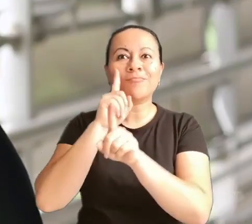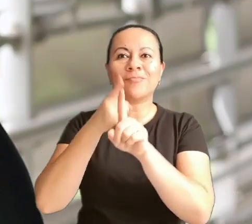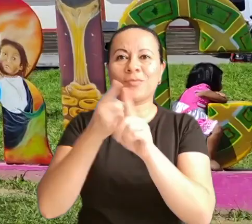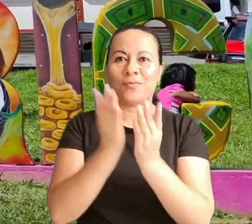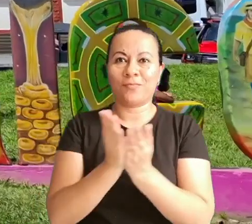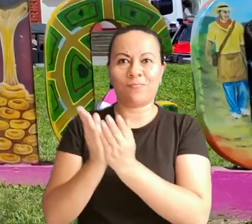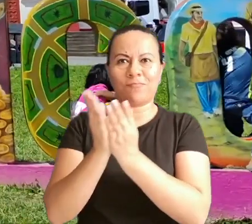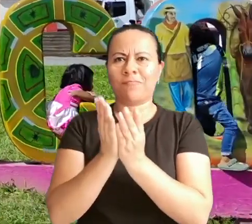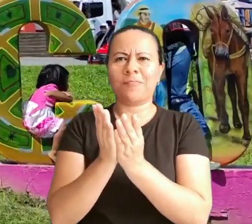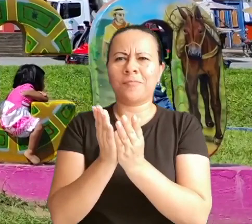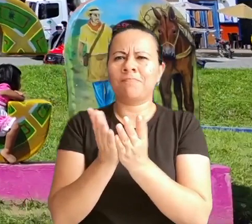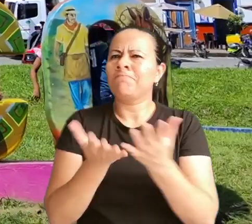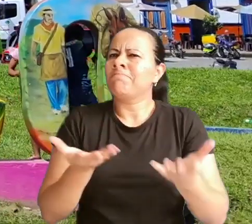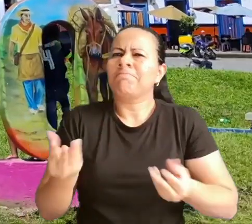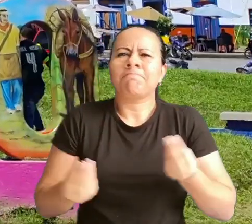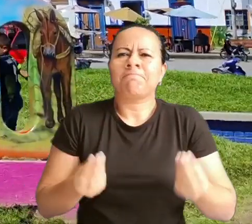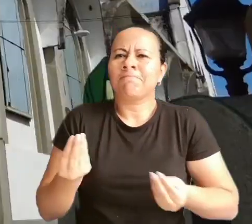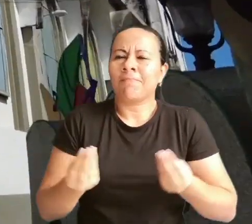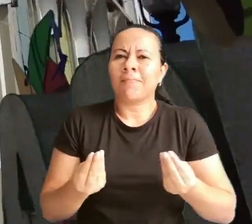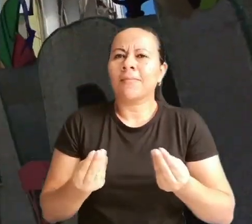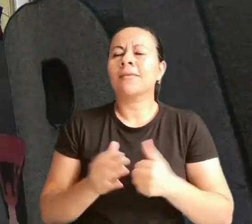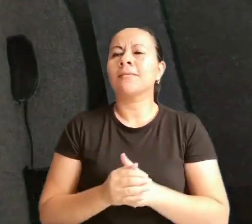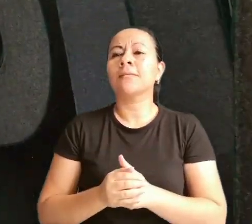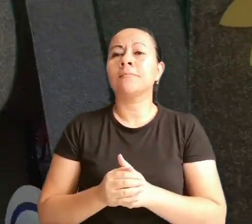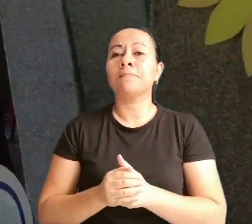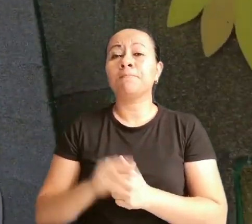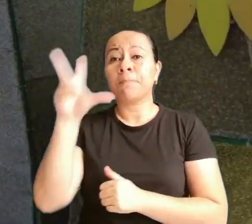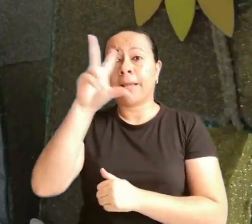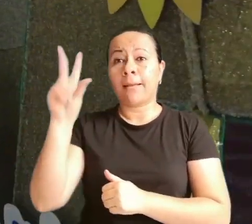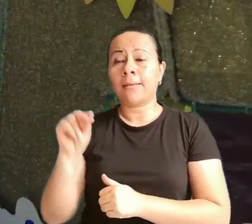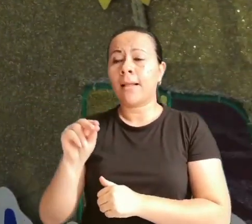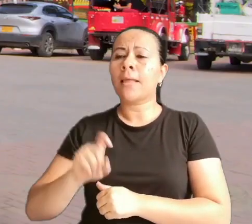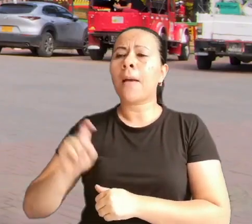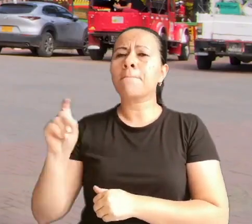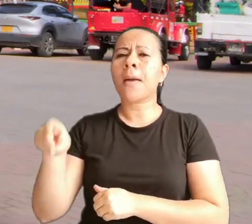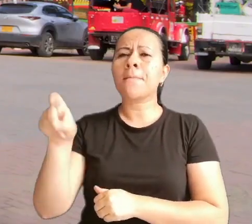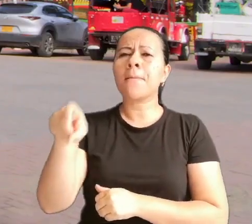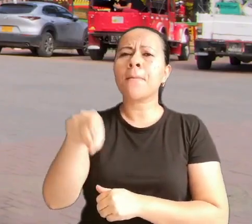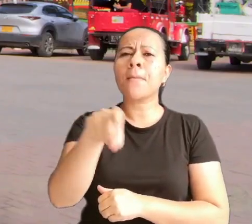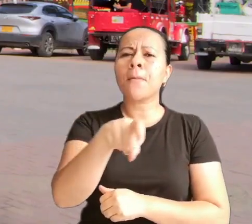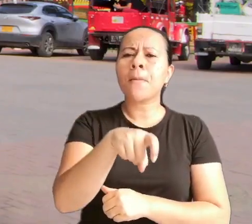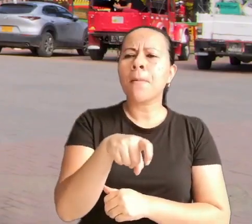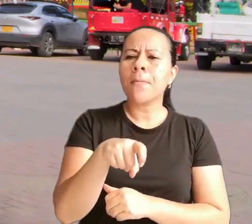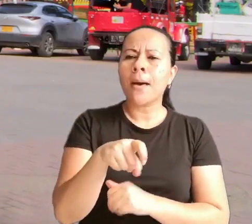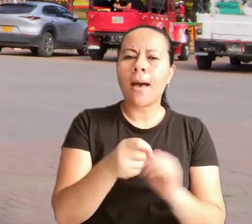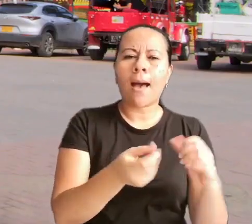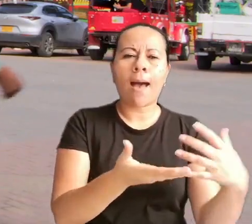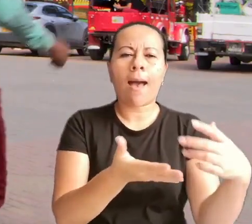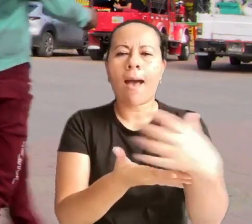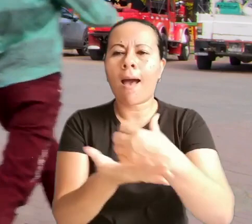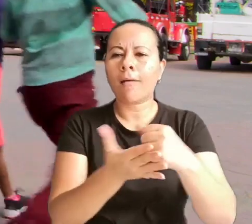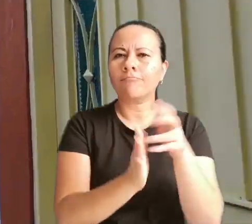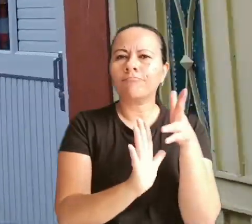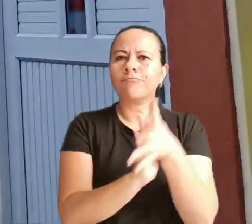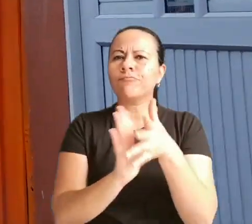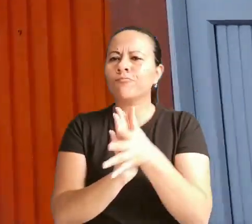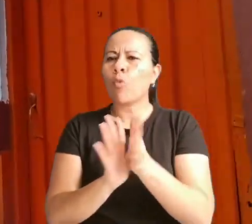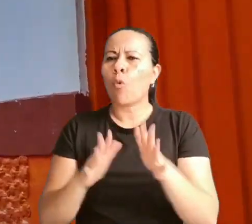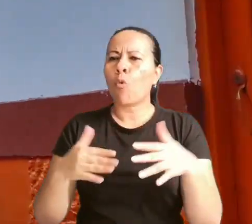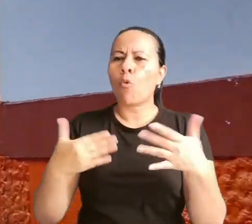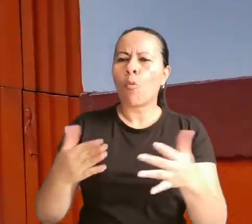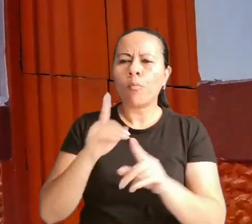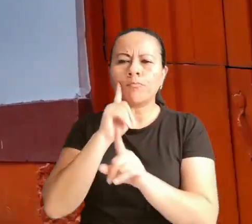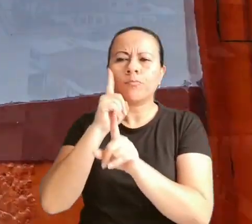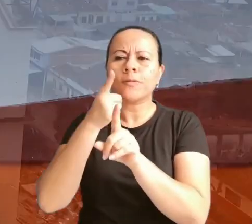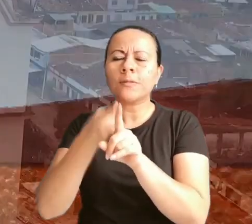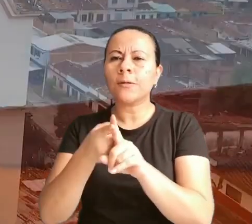ejemplo lo que se hizo fue ir a cada municipio del departamento levantar información sobre las condiciones de la